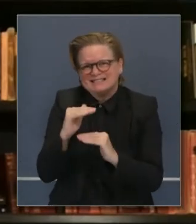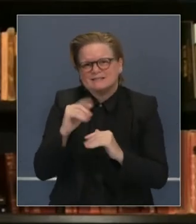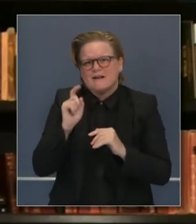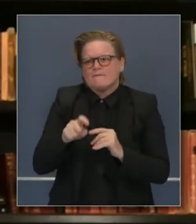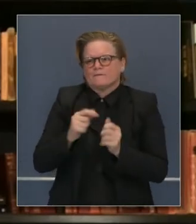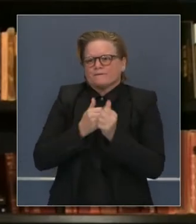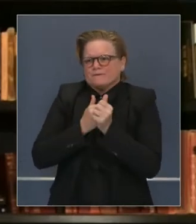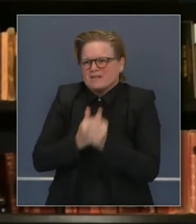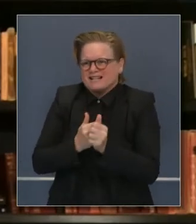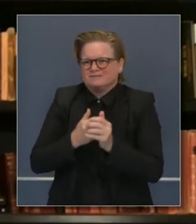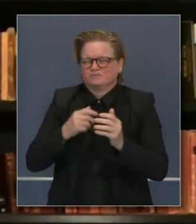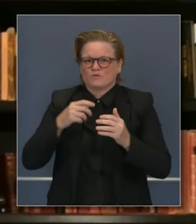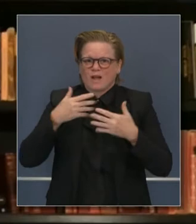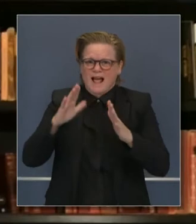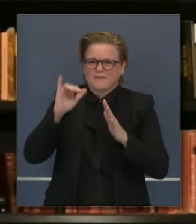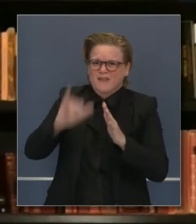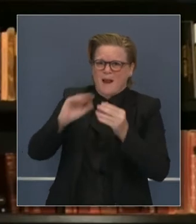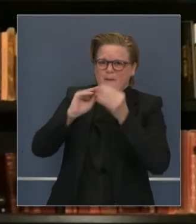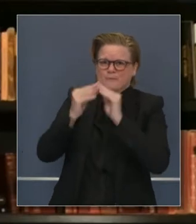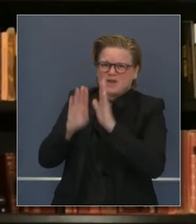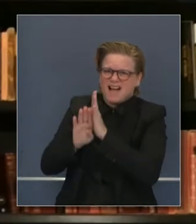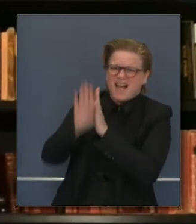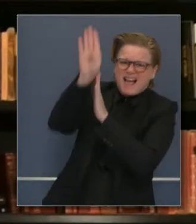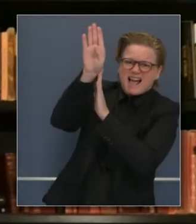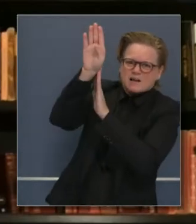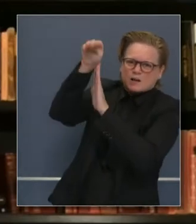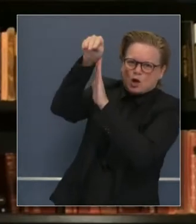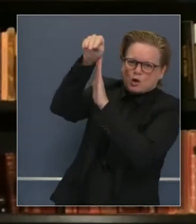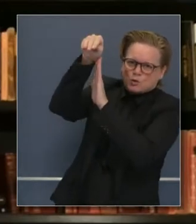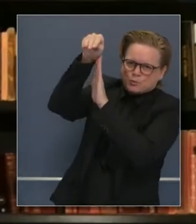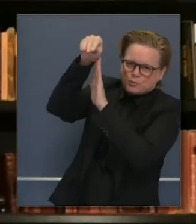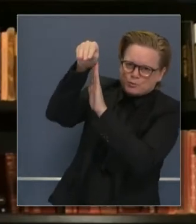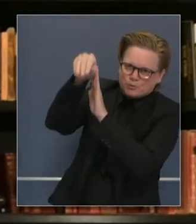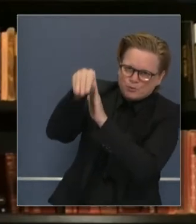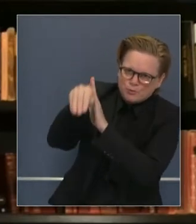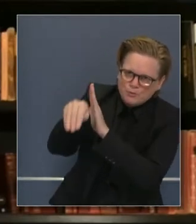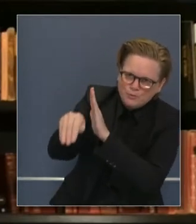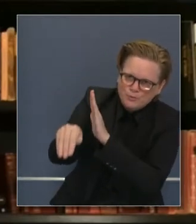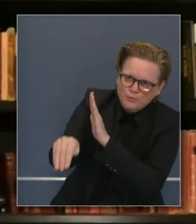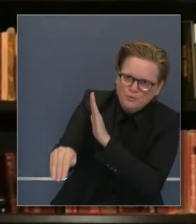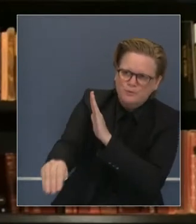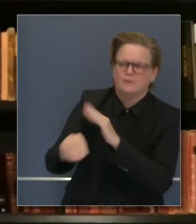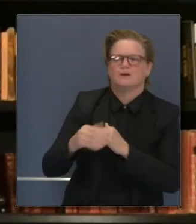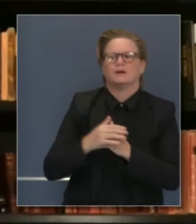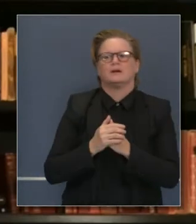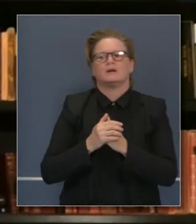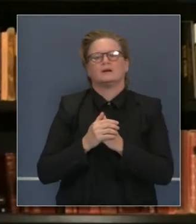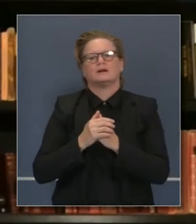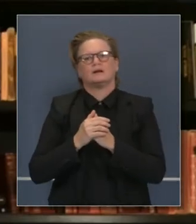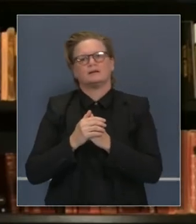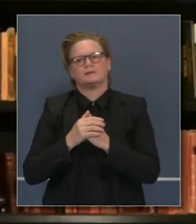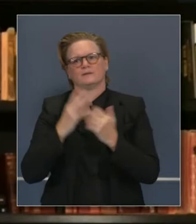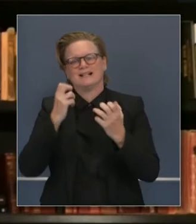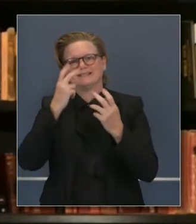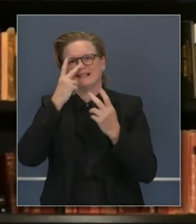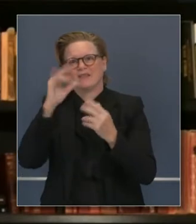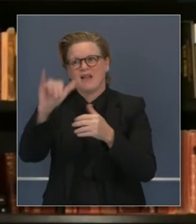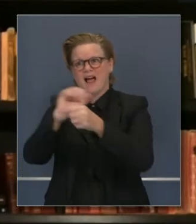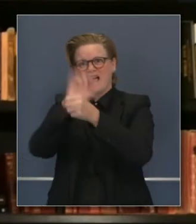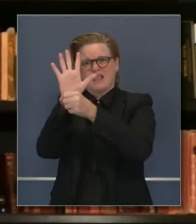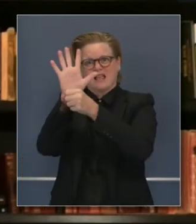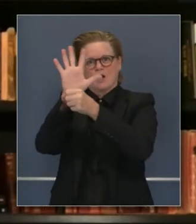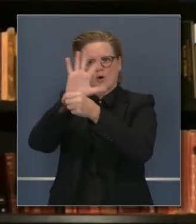repunte agudo que estamos experimentando actualmente, dándonos tiempo para recibir la vacuna.